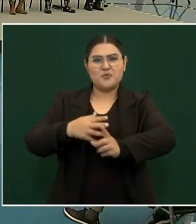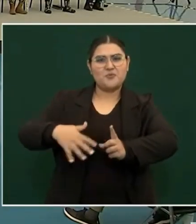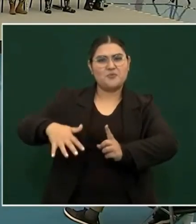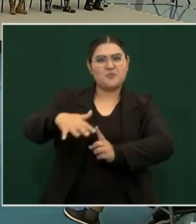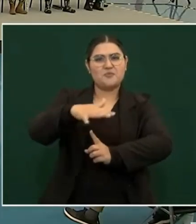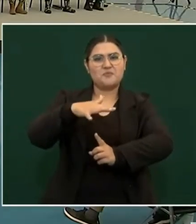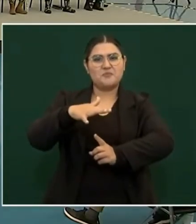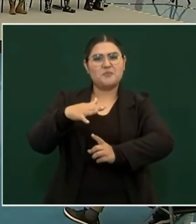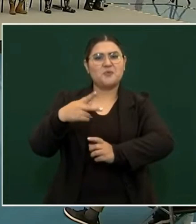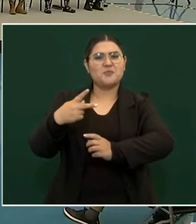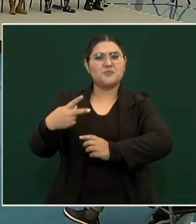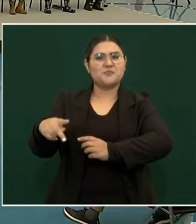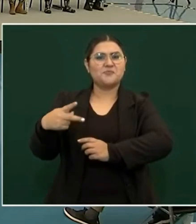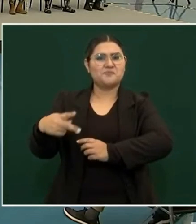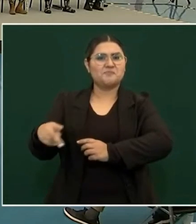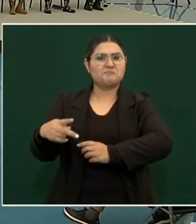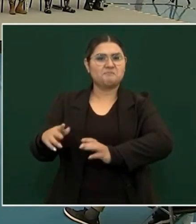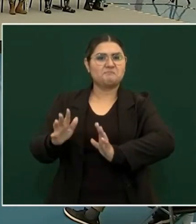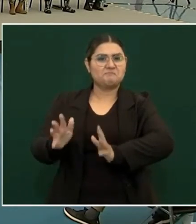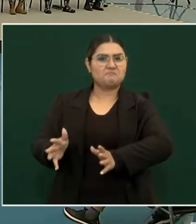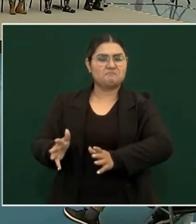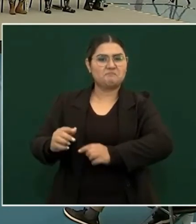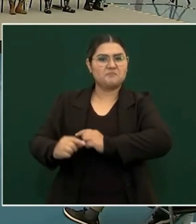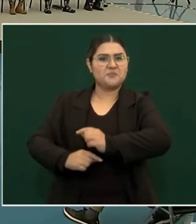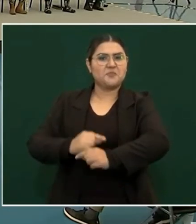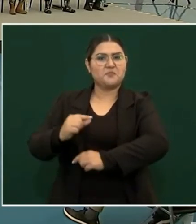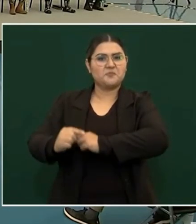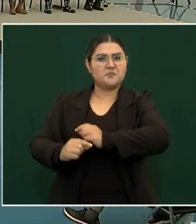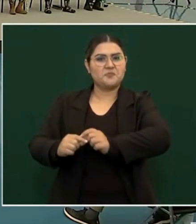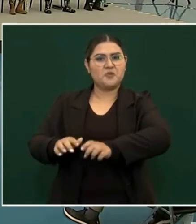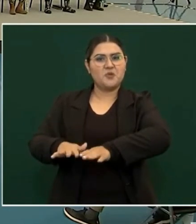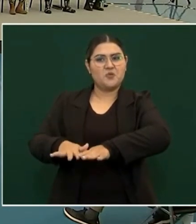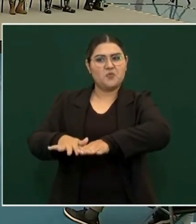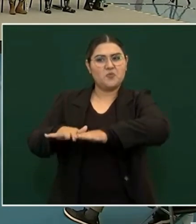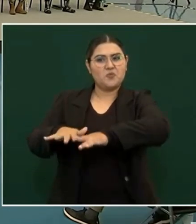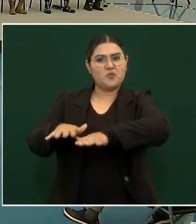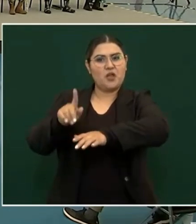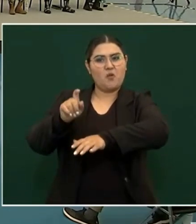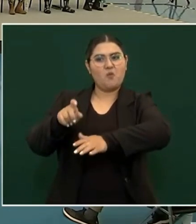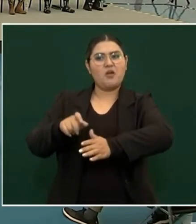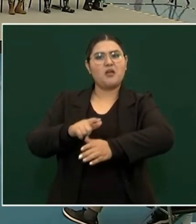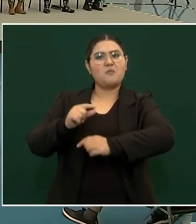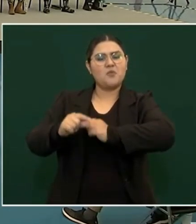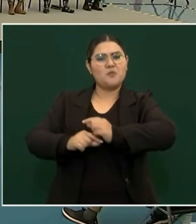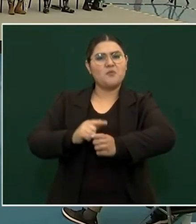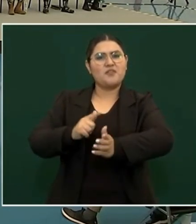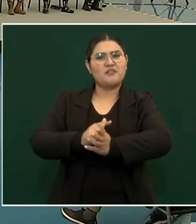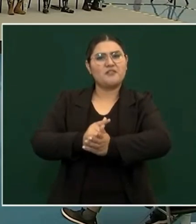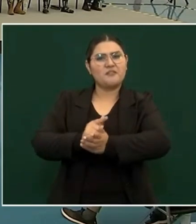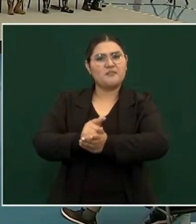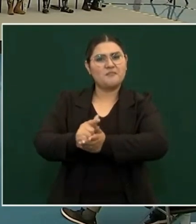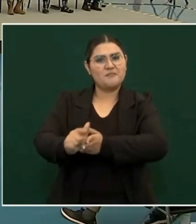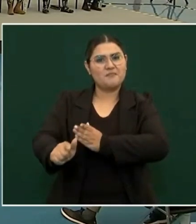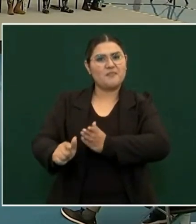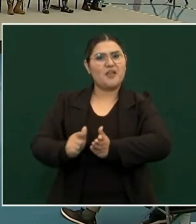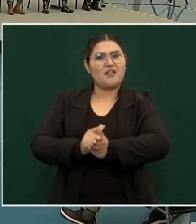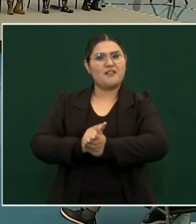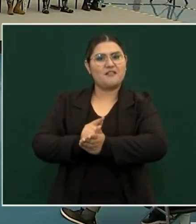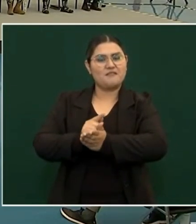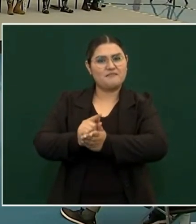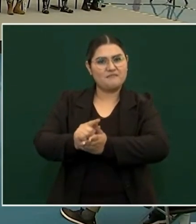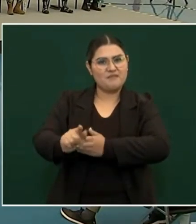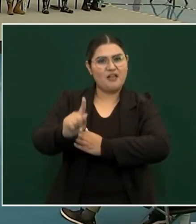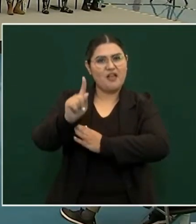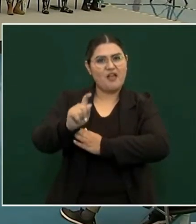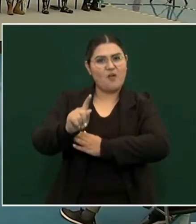por filtración va limpiando el agua y se fue